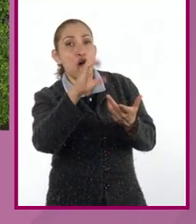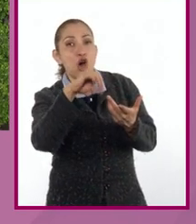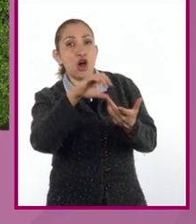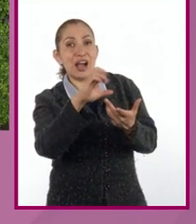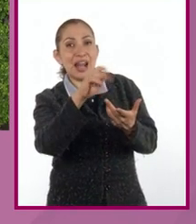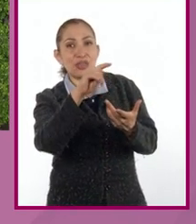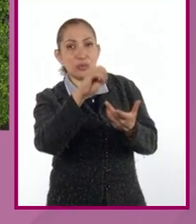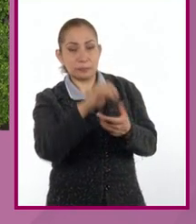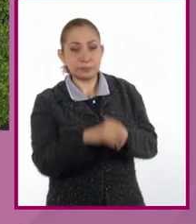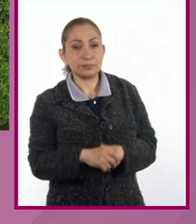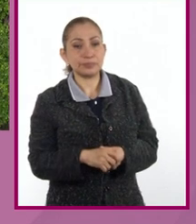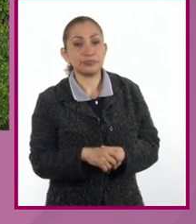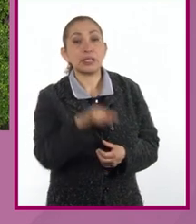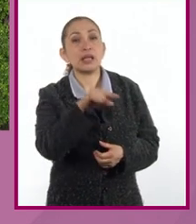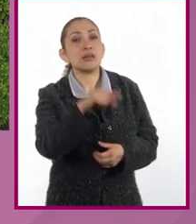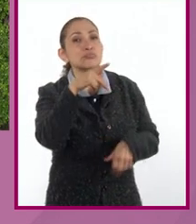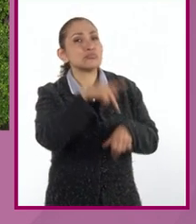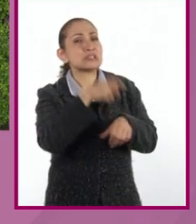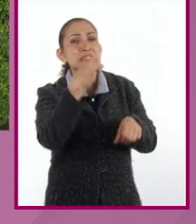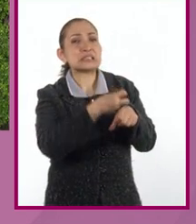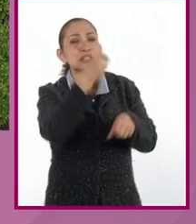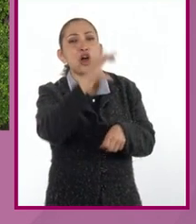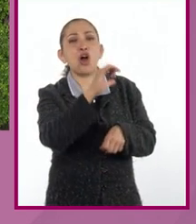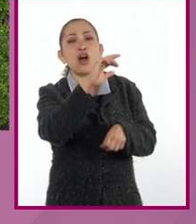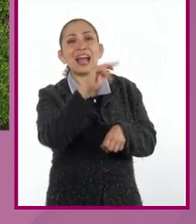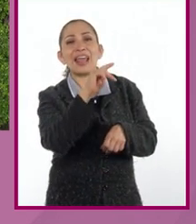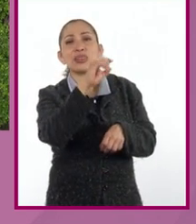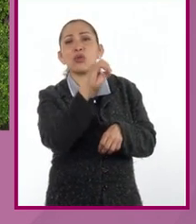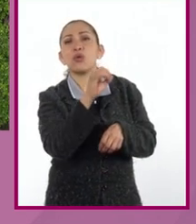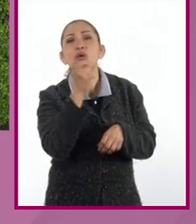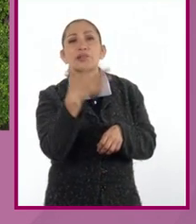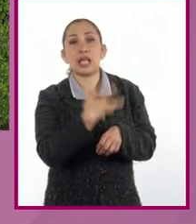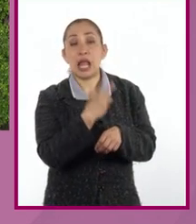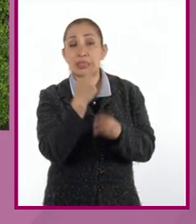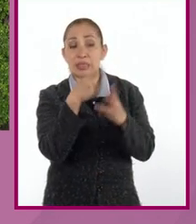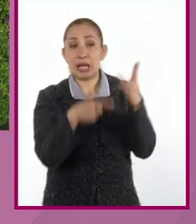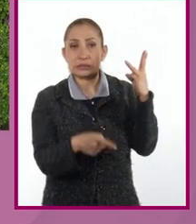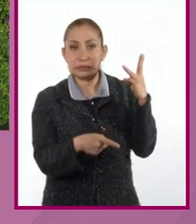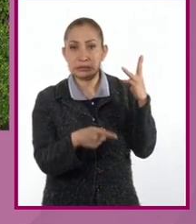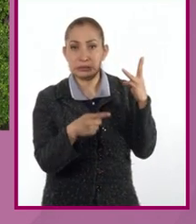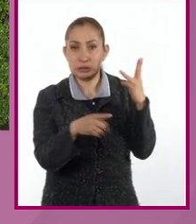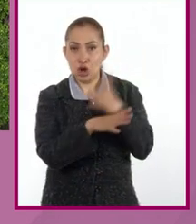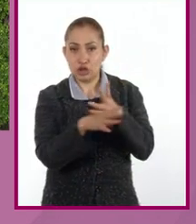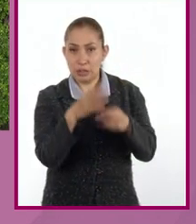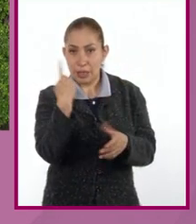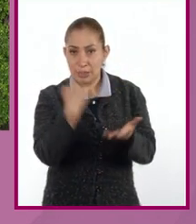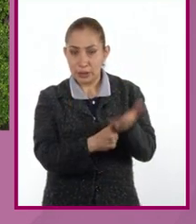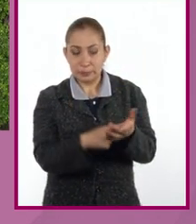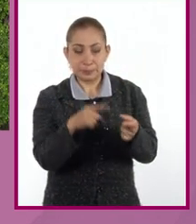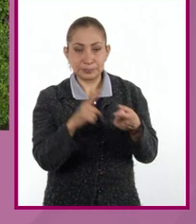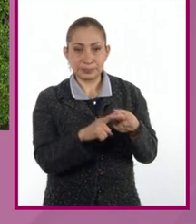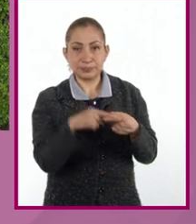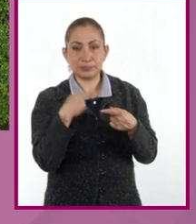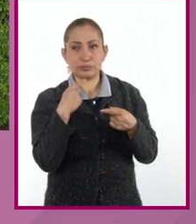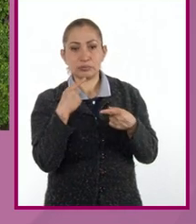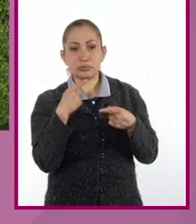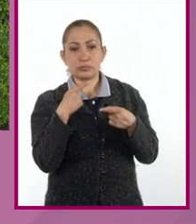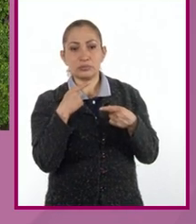forma, y el concreto incluye tres principales insumos. El